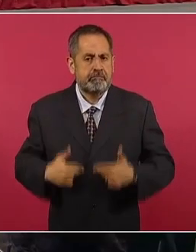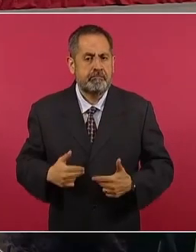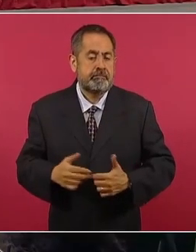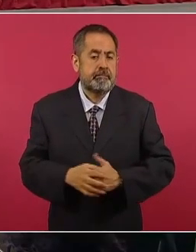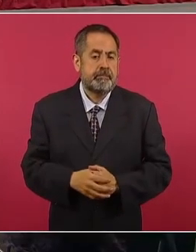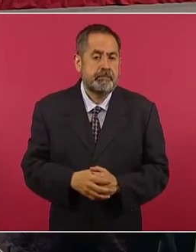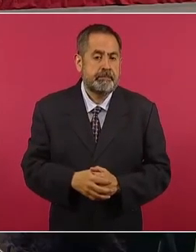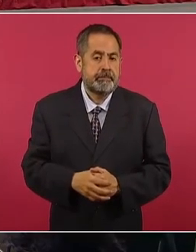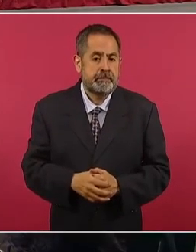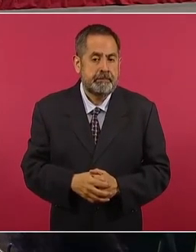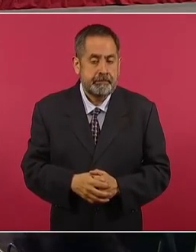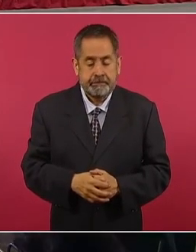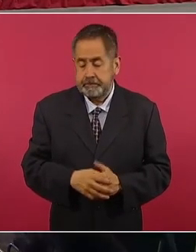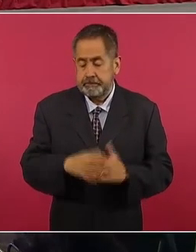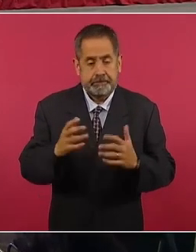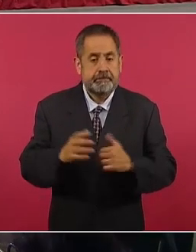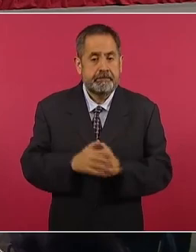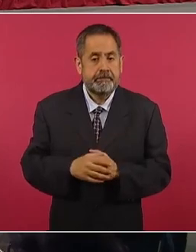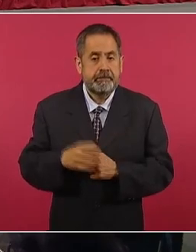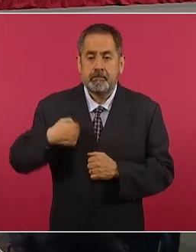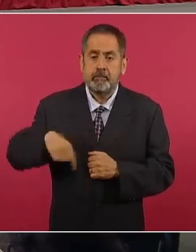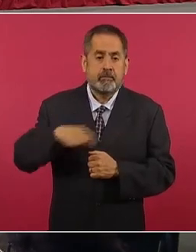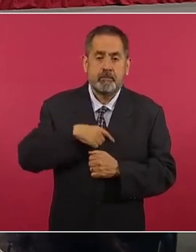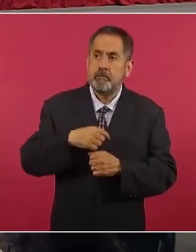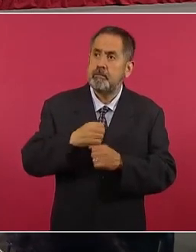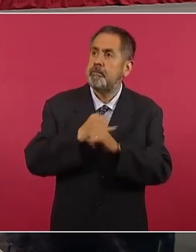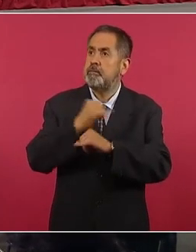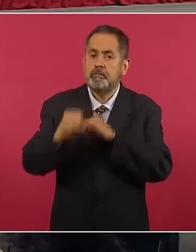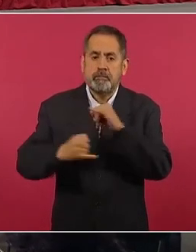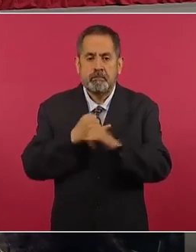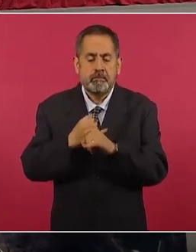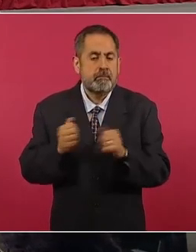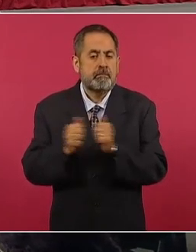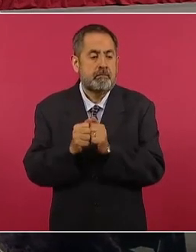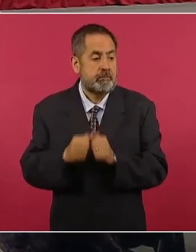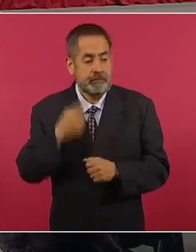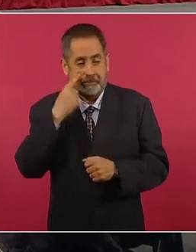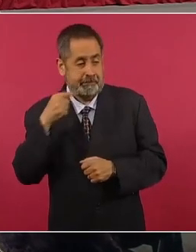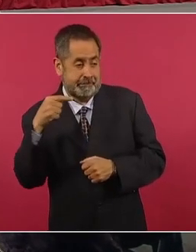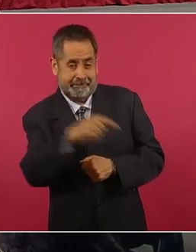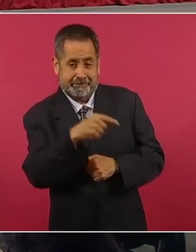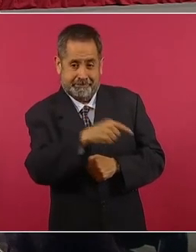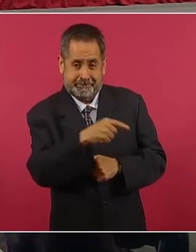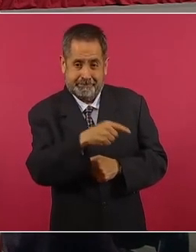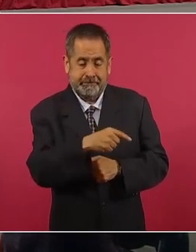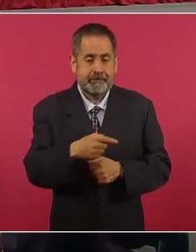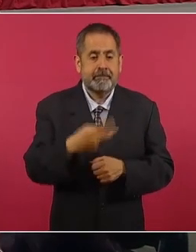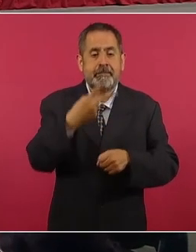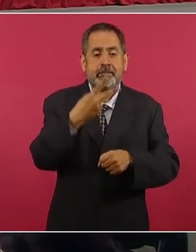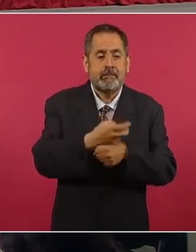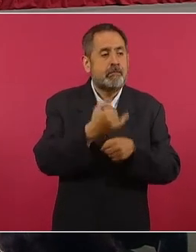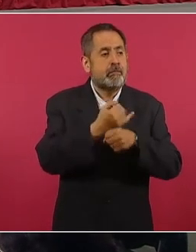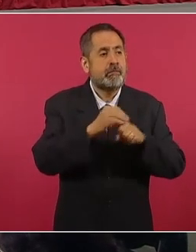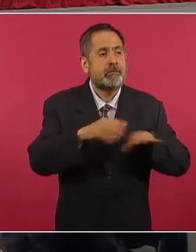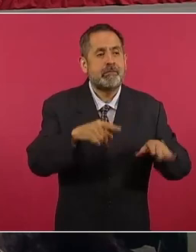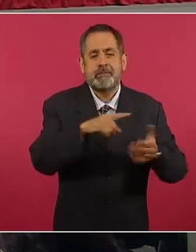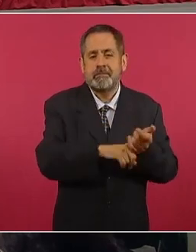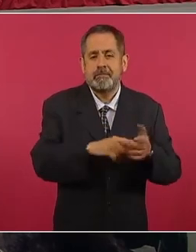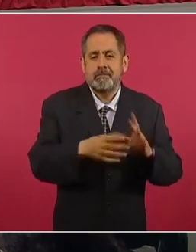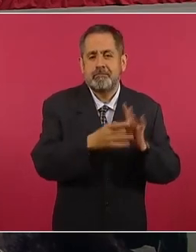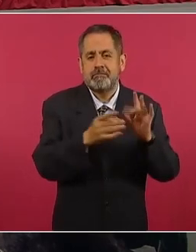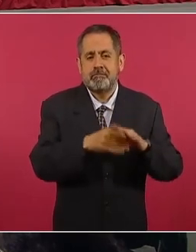favorecido la cooperación internacional. Con la verdad histórica, después del segundo informe del GIEI, el GIEI fue prácticamente